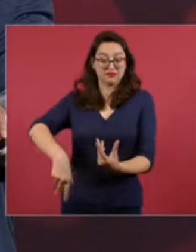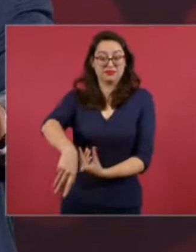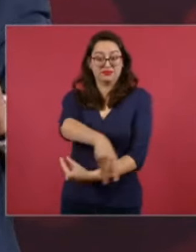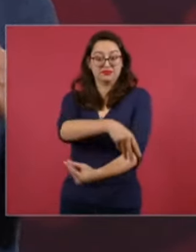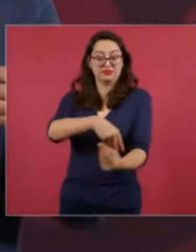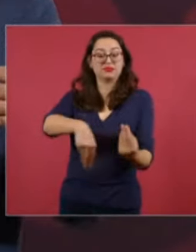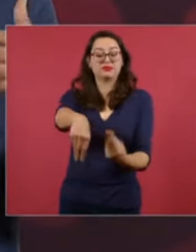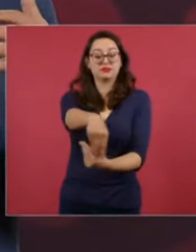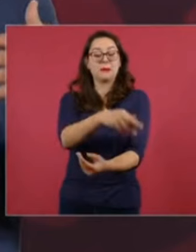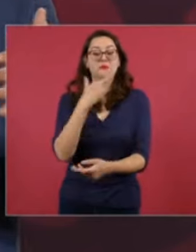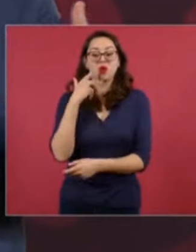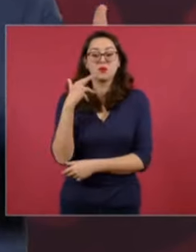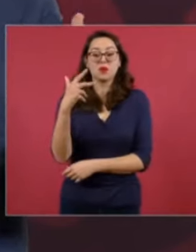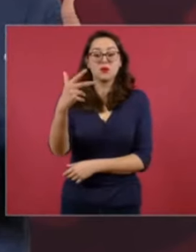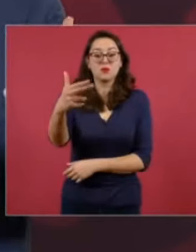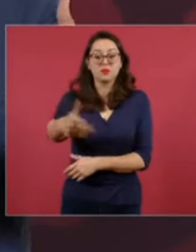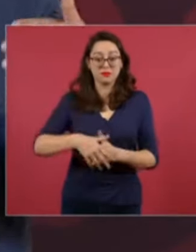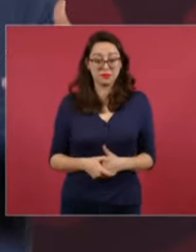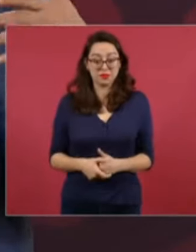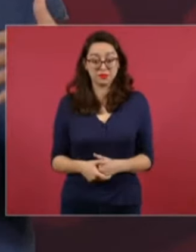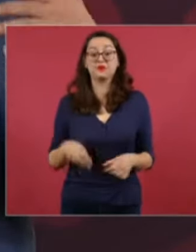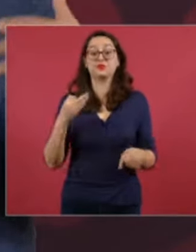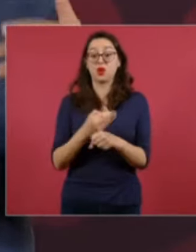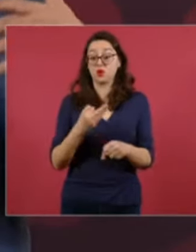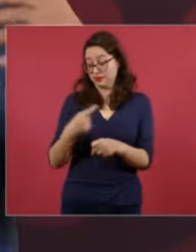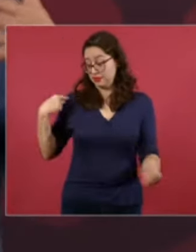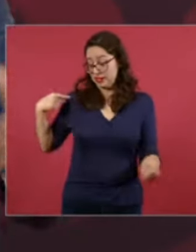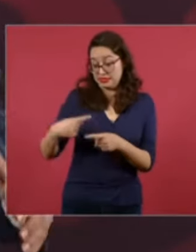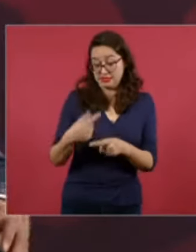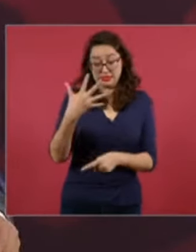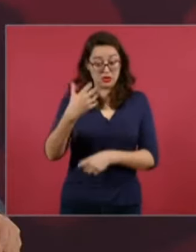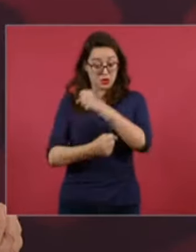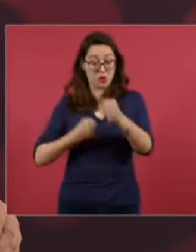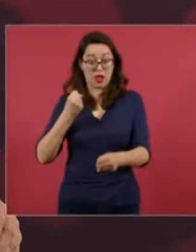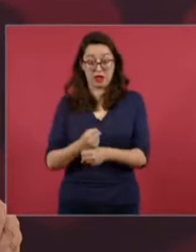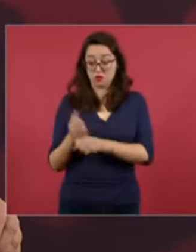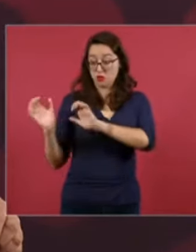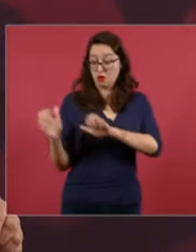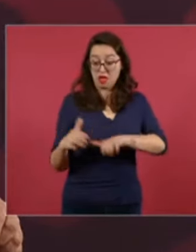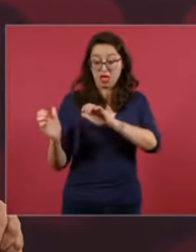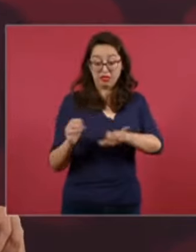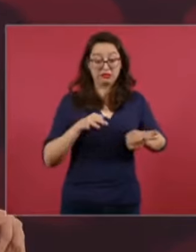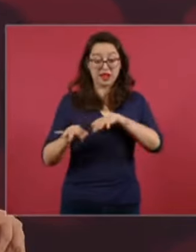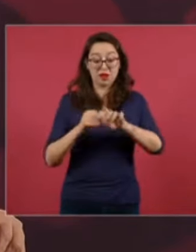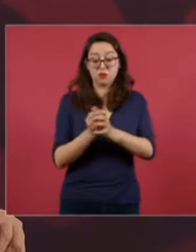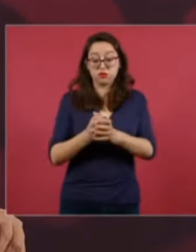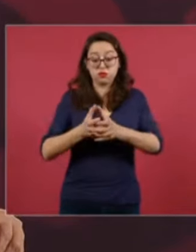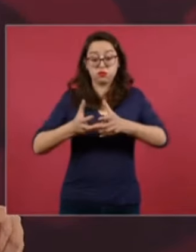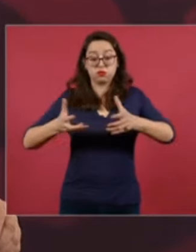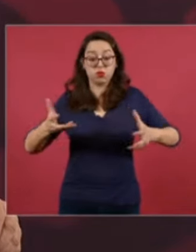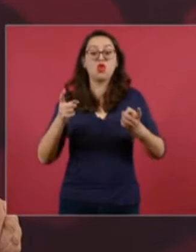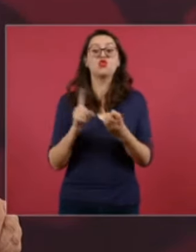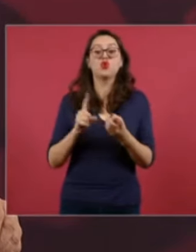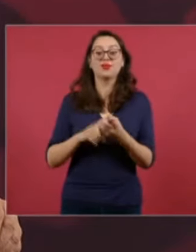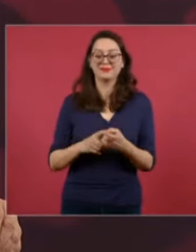Porque nosotros hemos logrado crear muchos empleos impulsando la industria de la construcción con